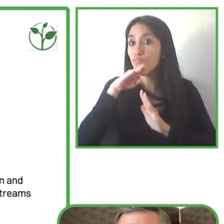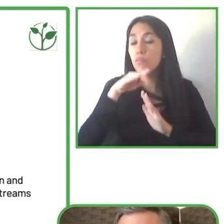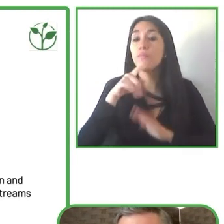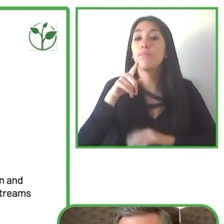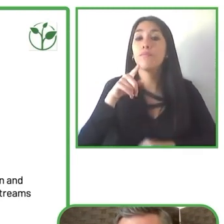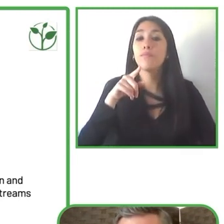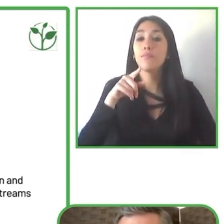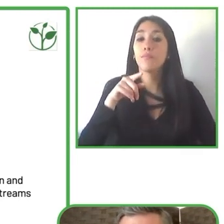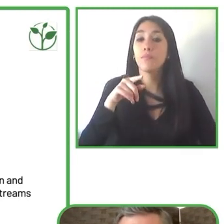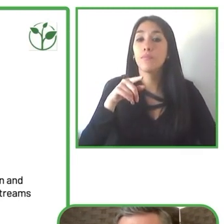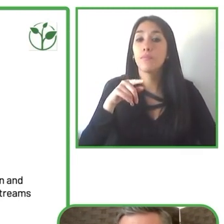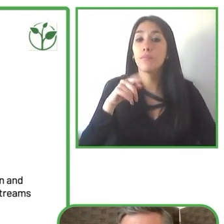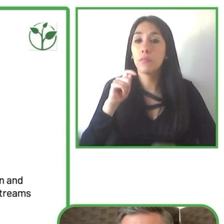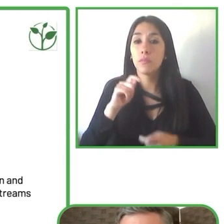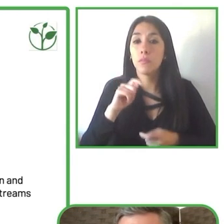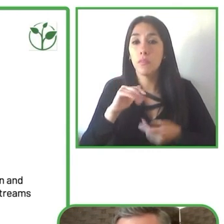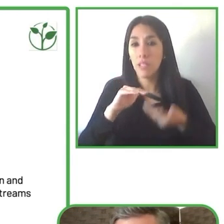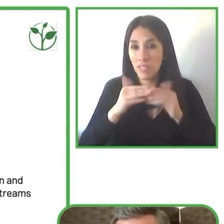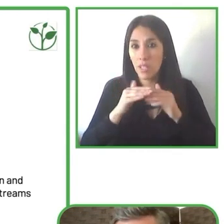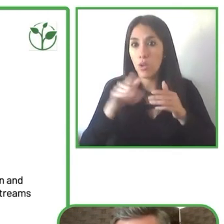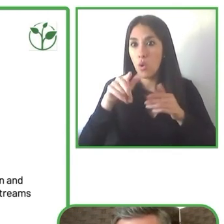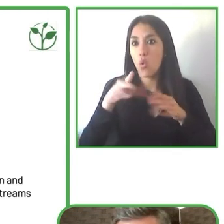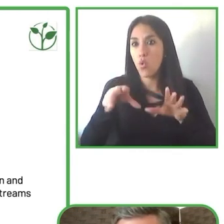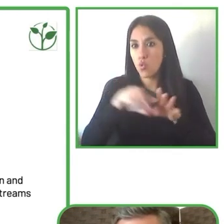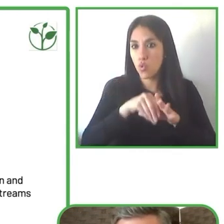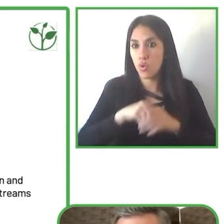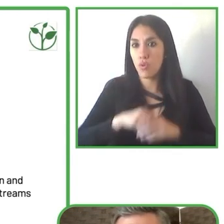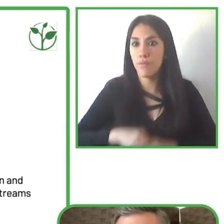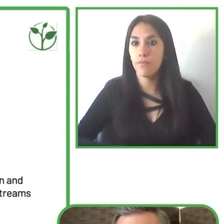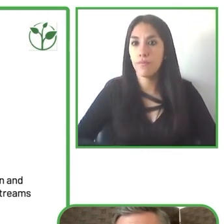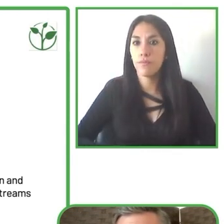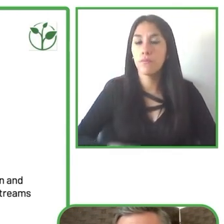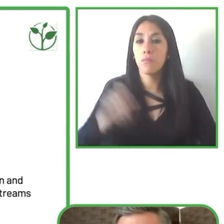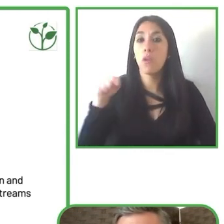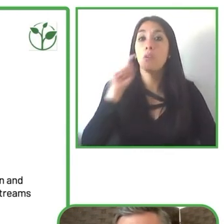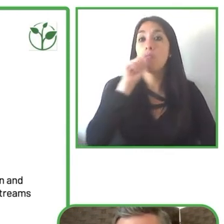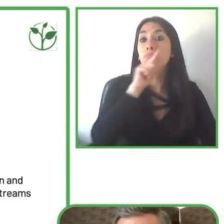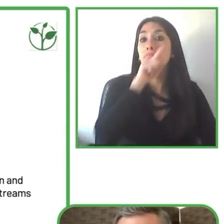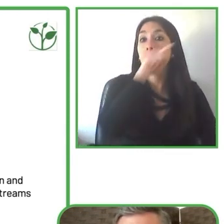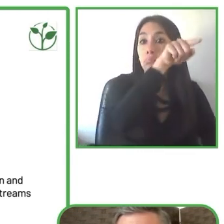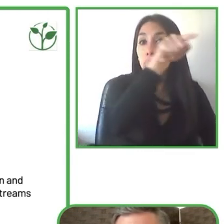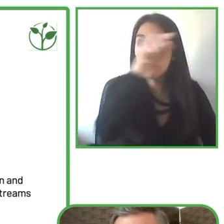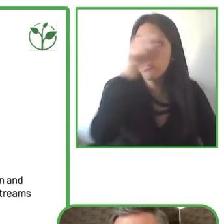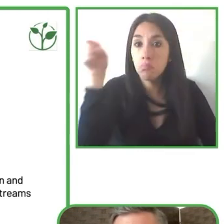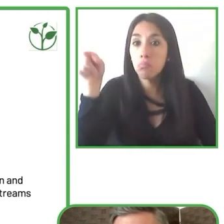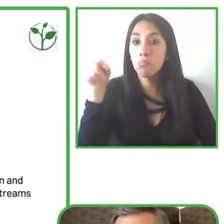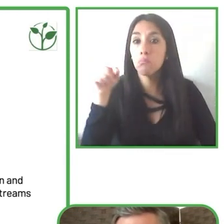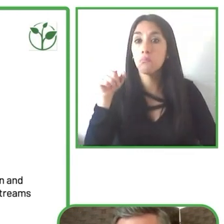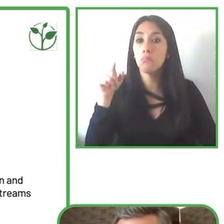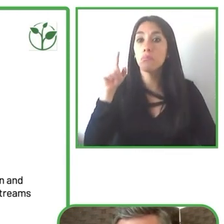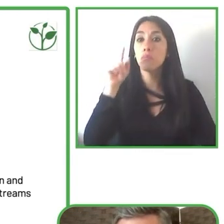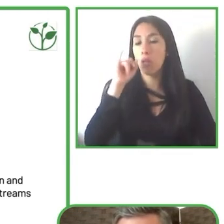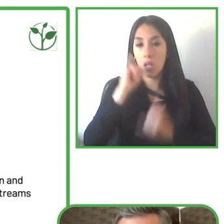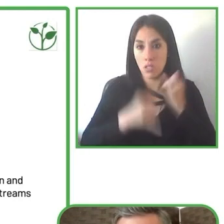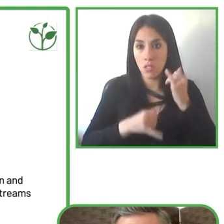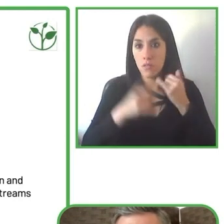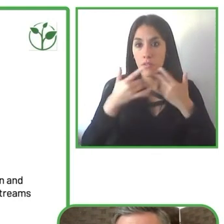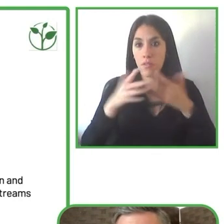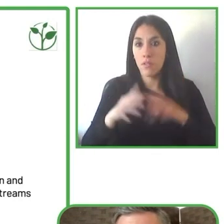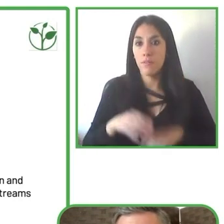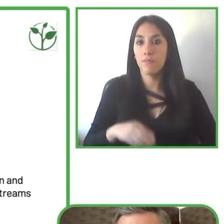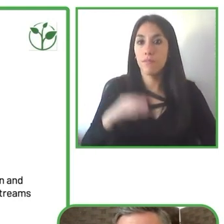y accesibilidad y la última es Comcast NBC Universal ellos también